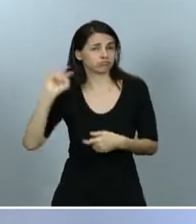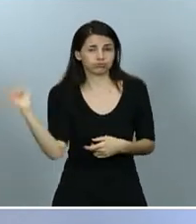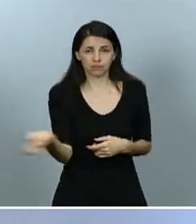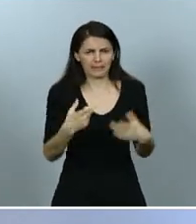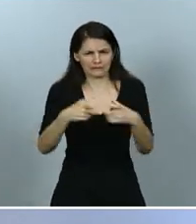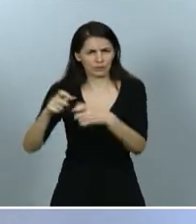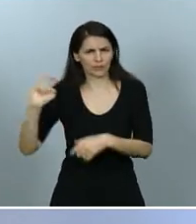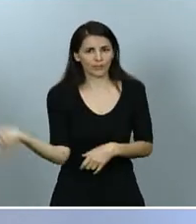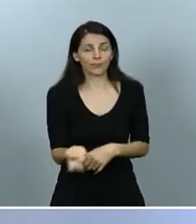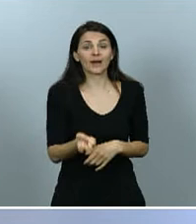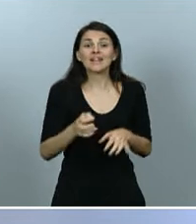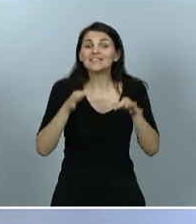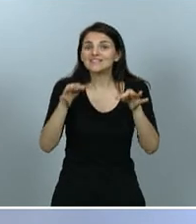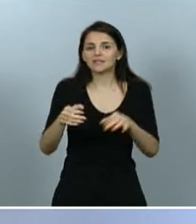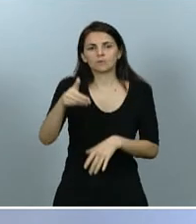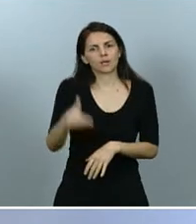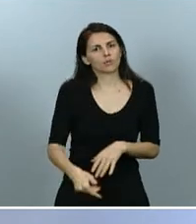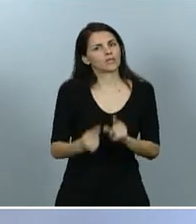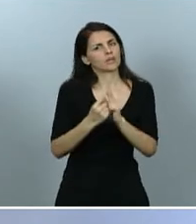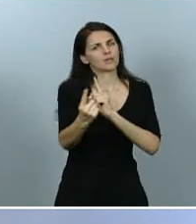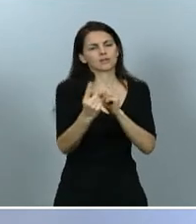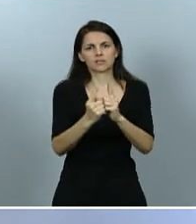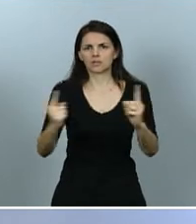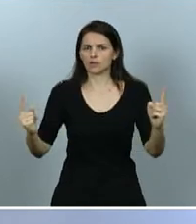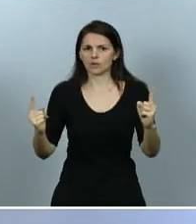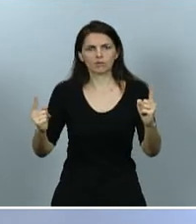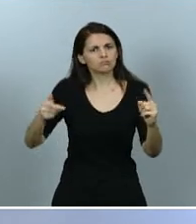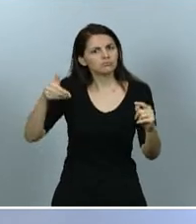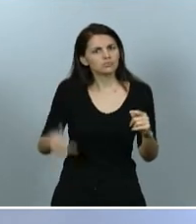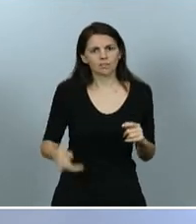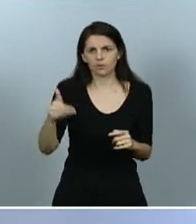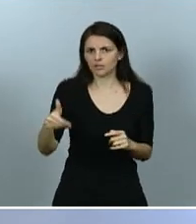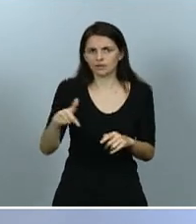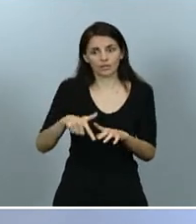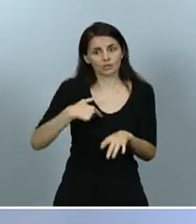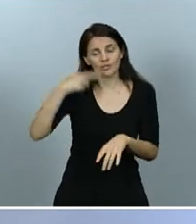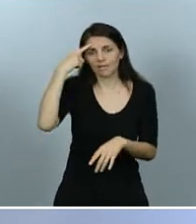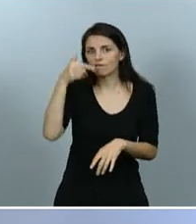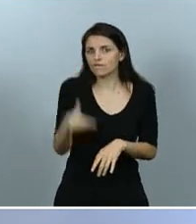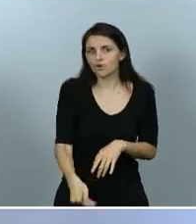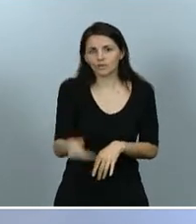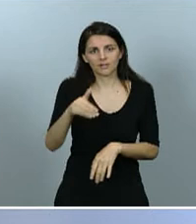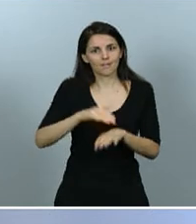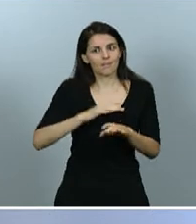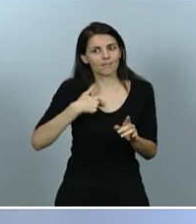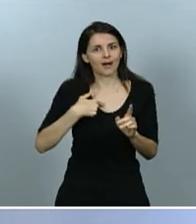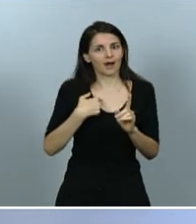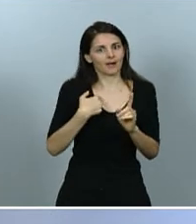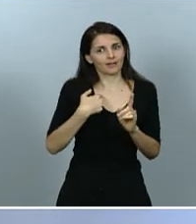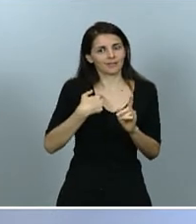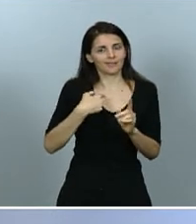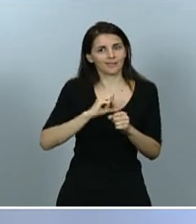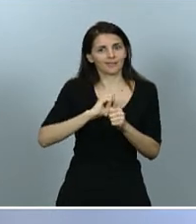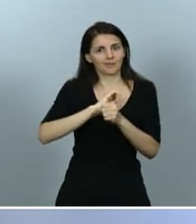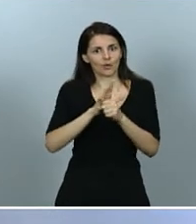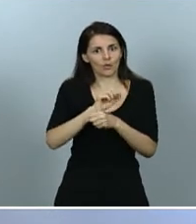distancia, el aseguramiento de una distancia interpersonal, que es una medida clave, como ustedes saben, de, como mínimo, 1,5 metros. Se